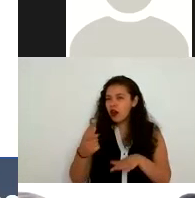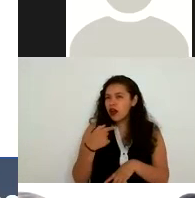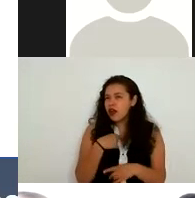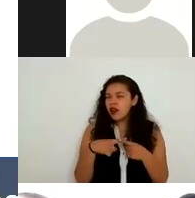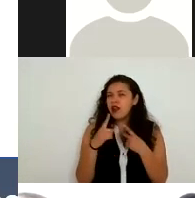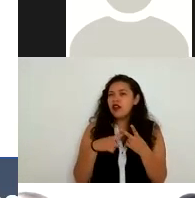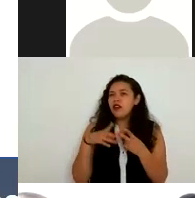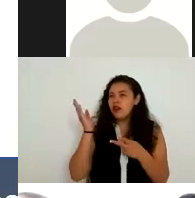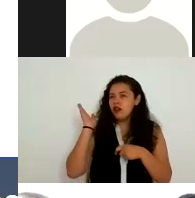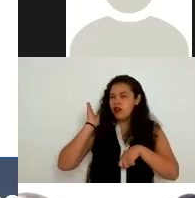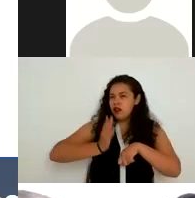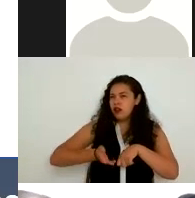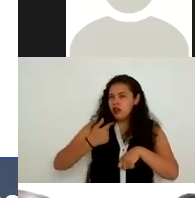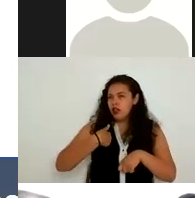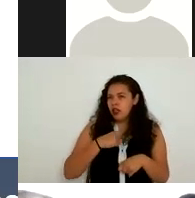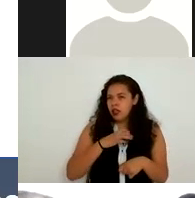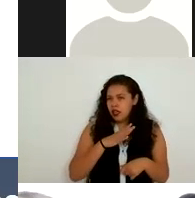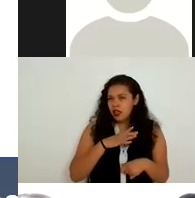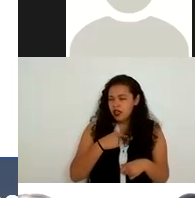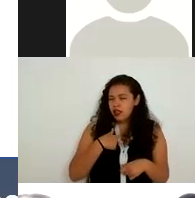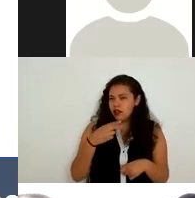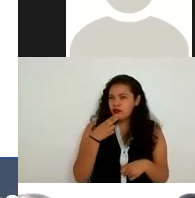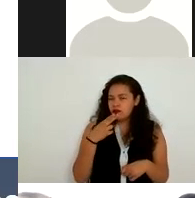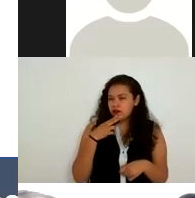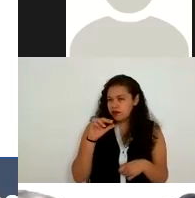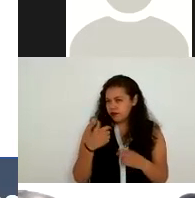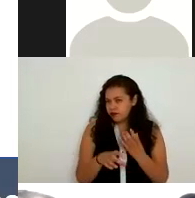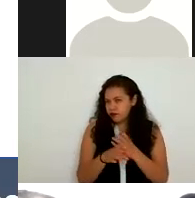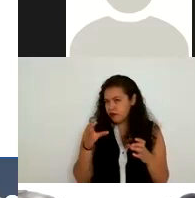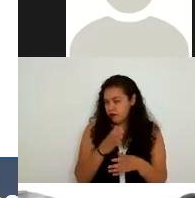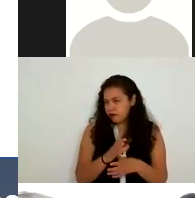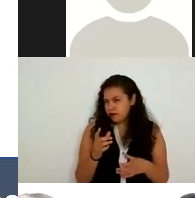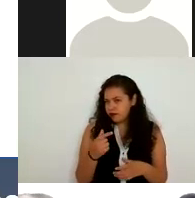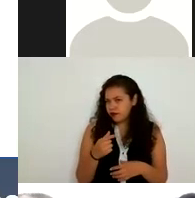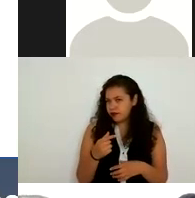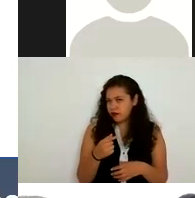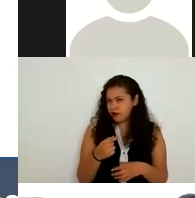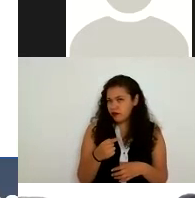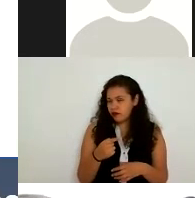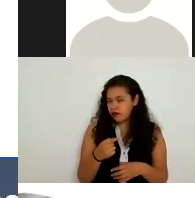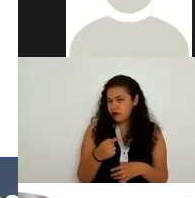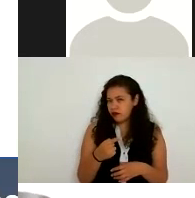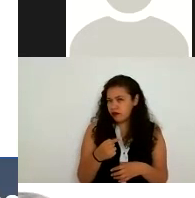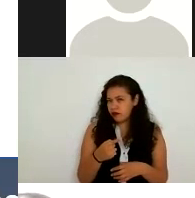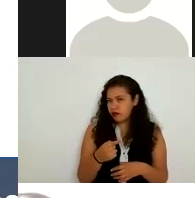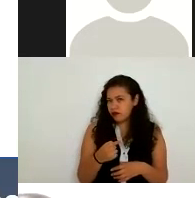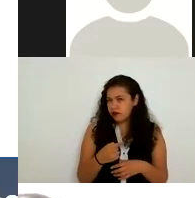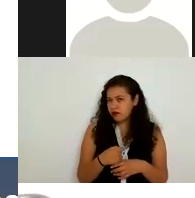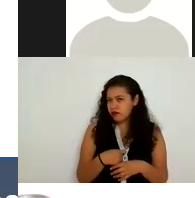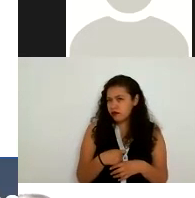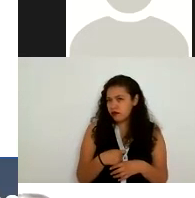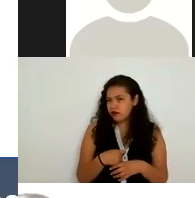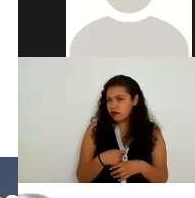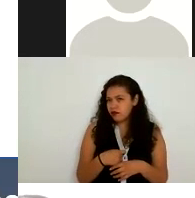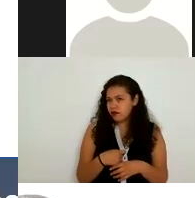mi información que yo la utilice para los fines para los cuales estoy diciendo que la voy a utilizar o cambiar la finalidad